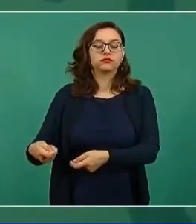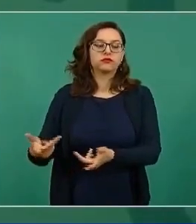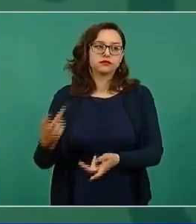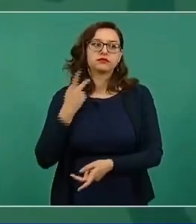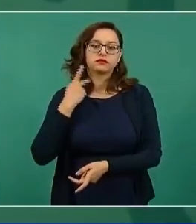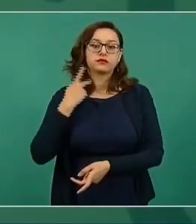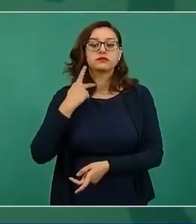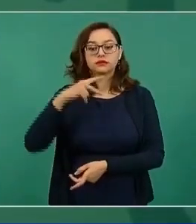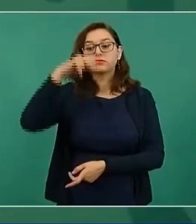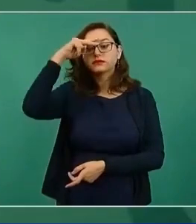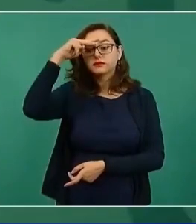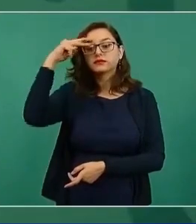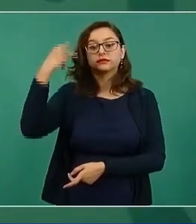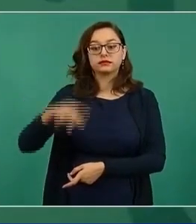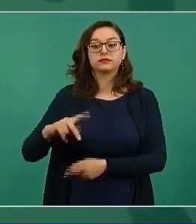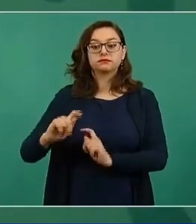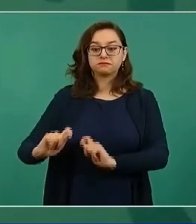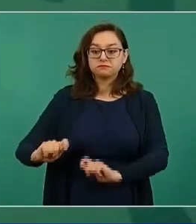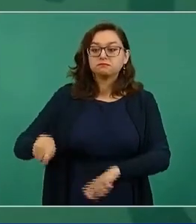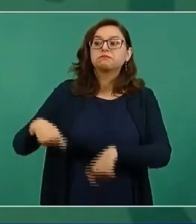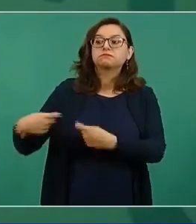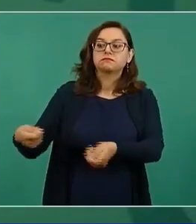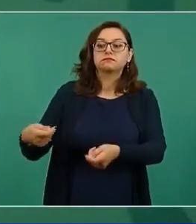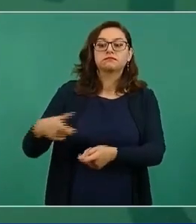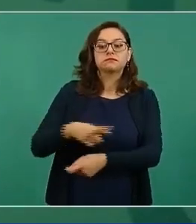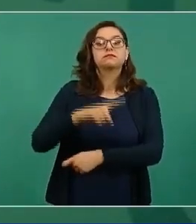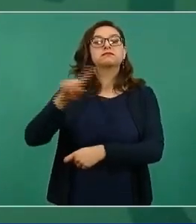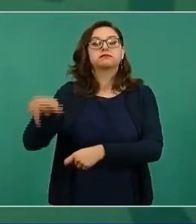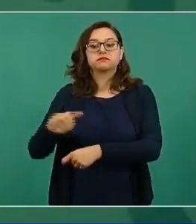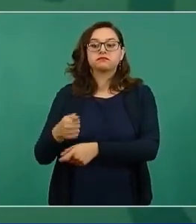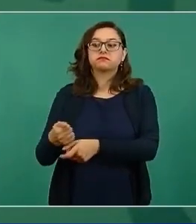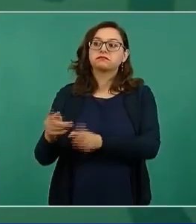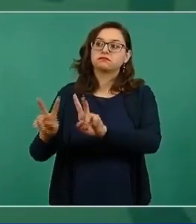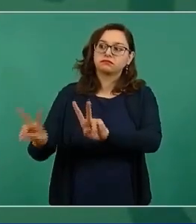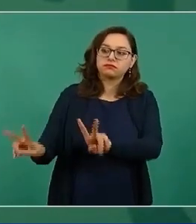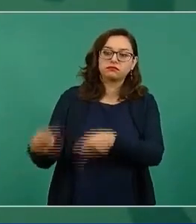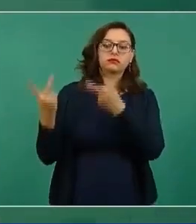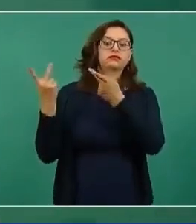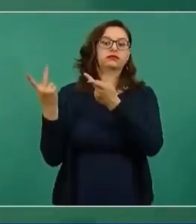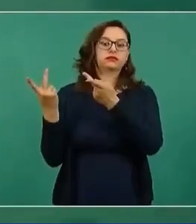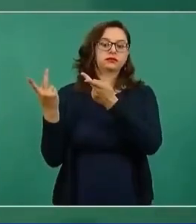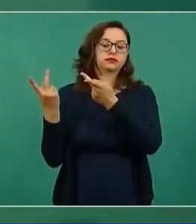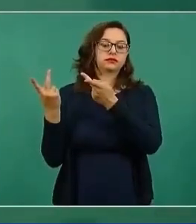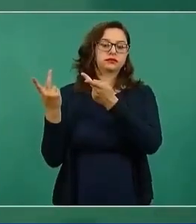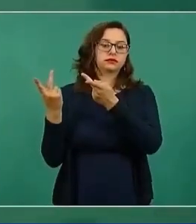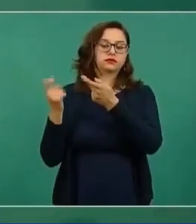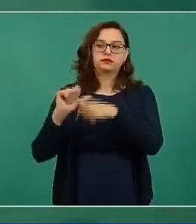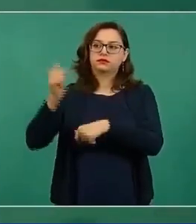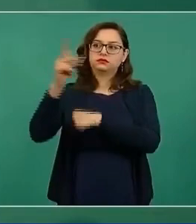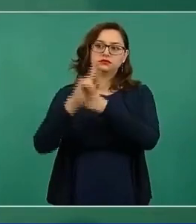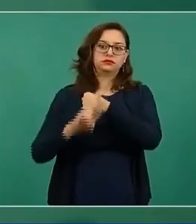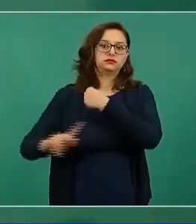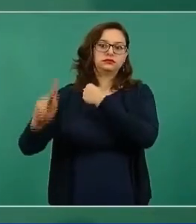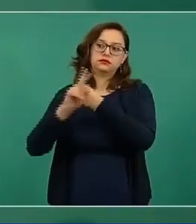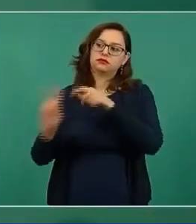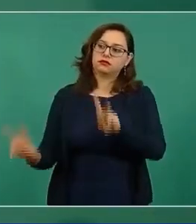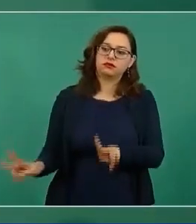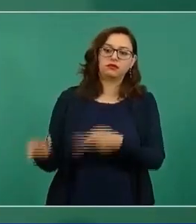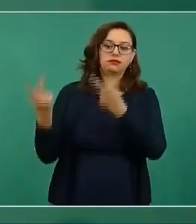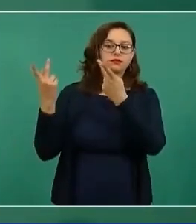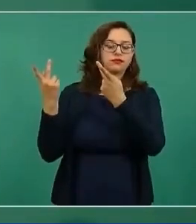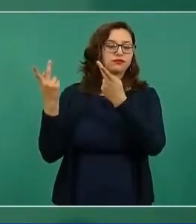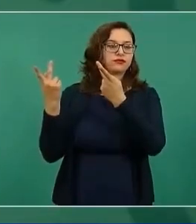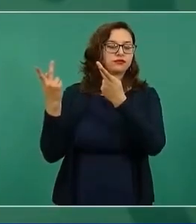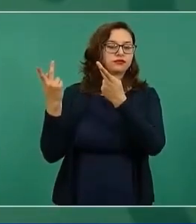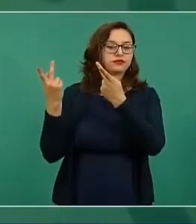mexicanos y que ya habían vendido esas concesiones a